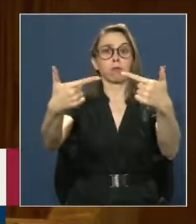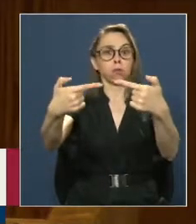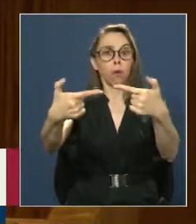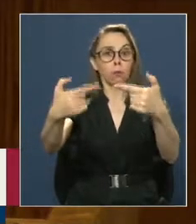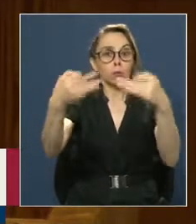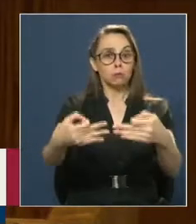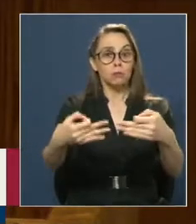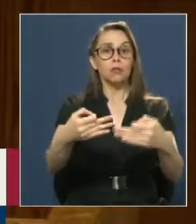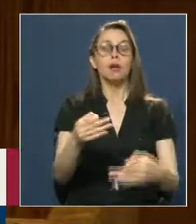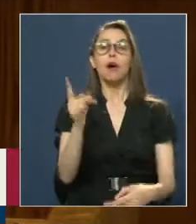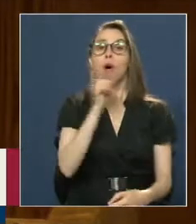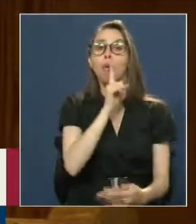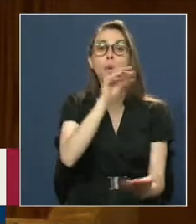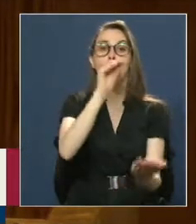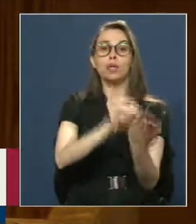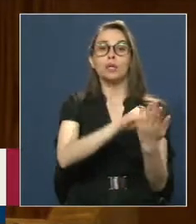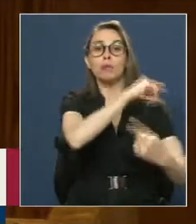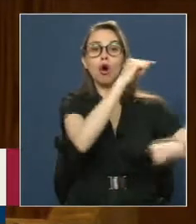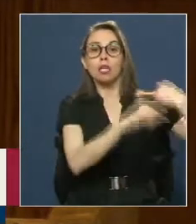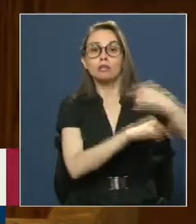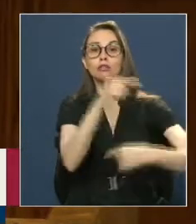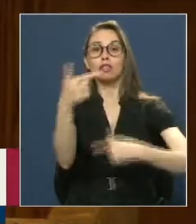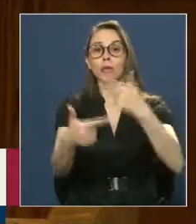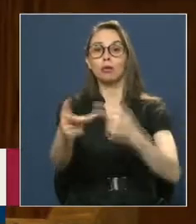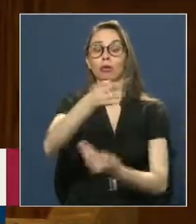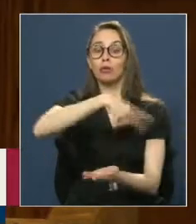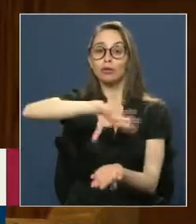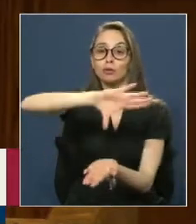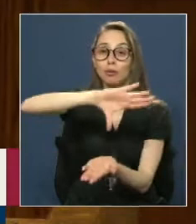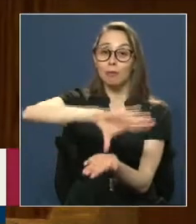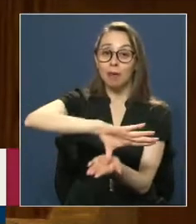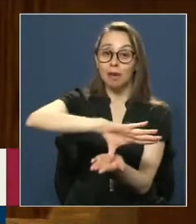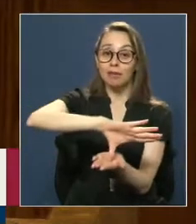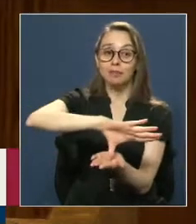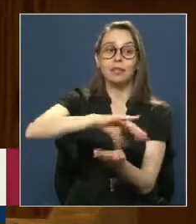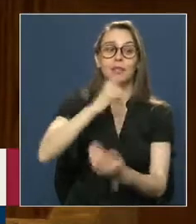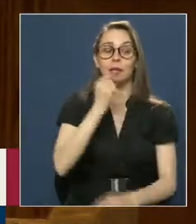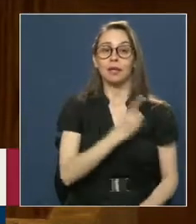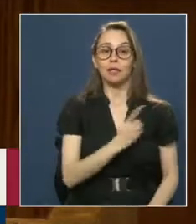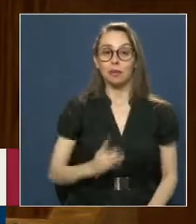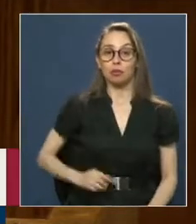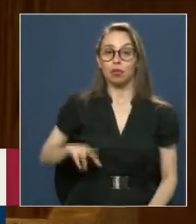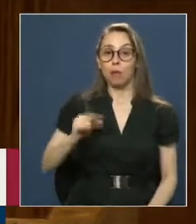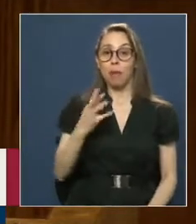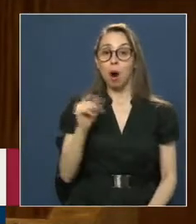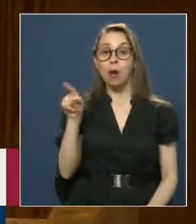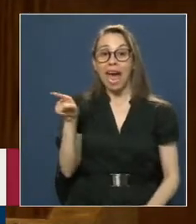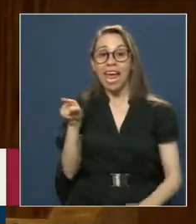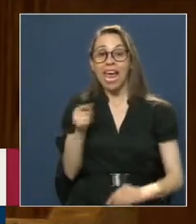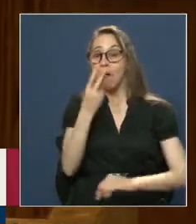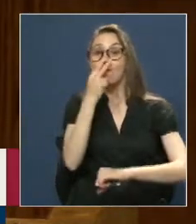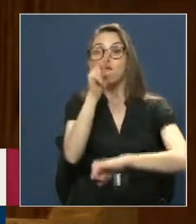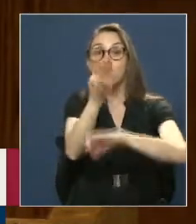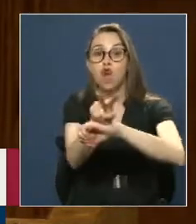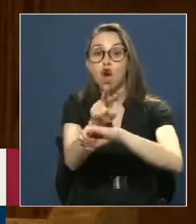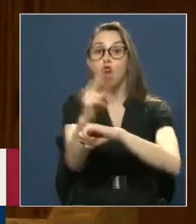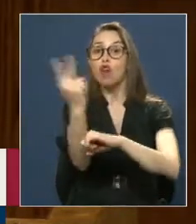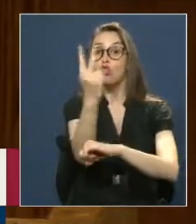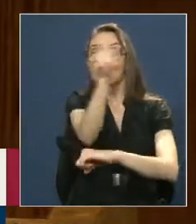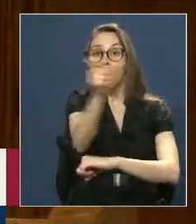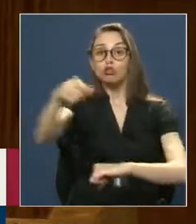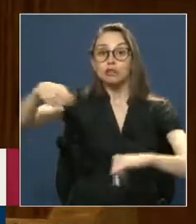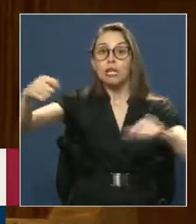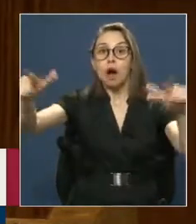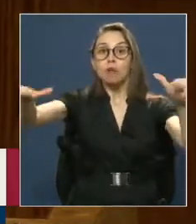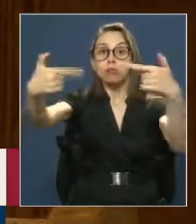la última registrada en la historia política de nuestro país Y de la cual el diputado Madurás fue testigo No cabe duda que